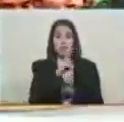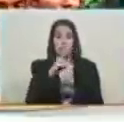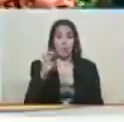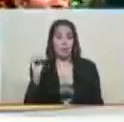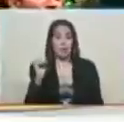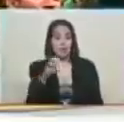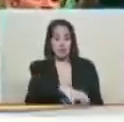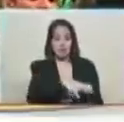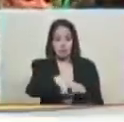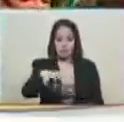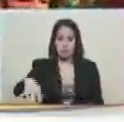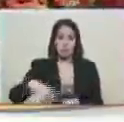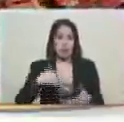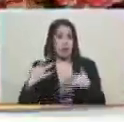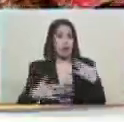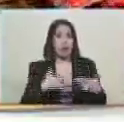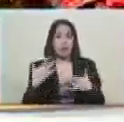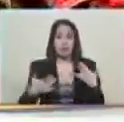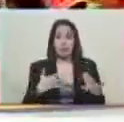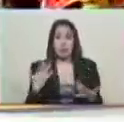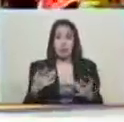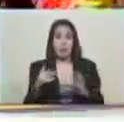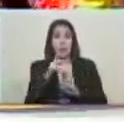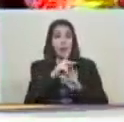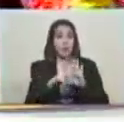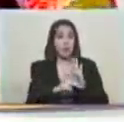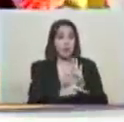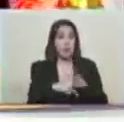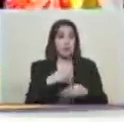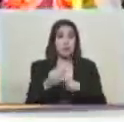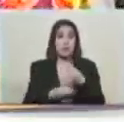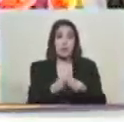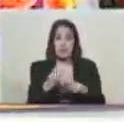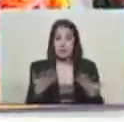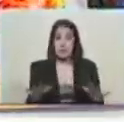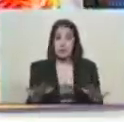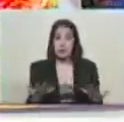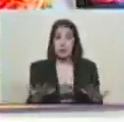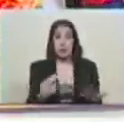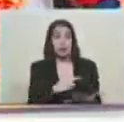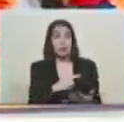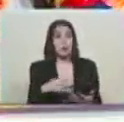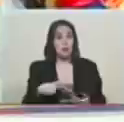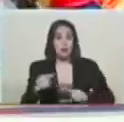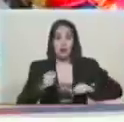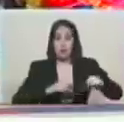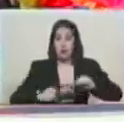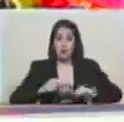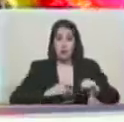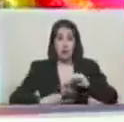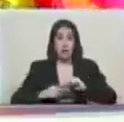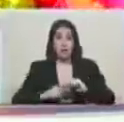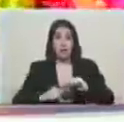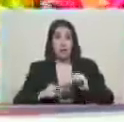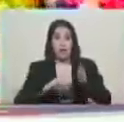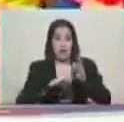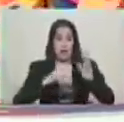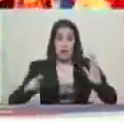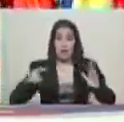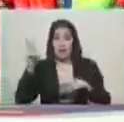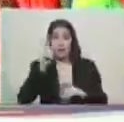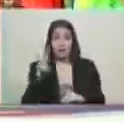activos para el programa que se está llevando a cabo por nosotros como Movimiento de Recreate